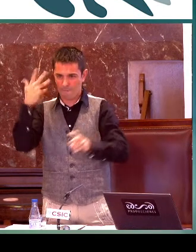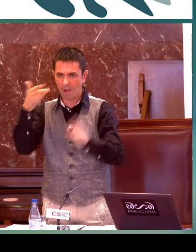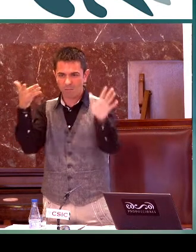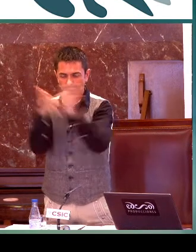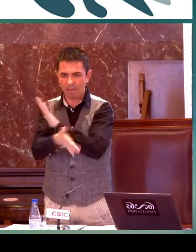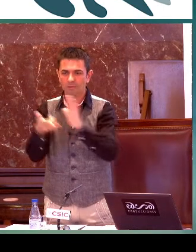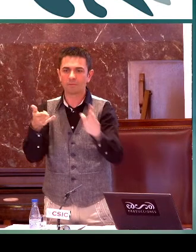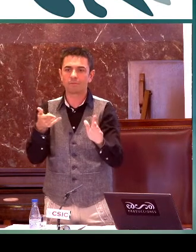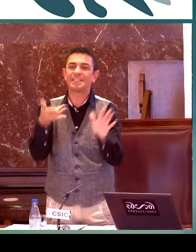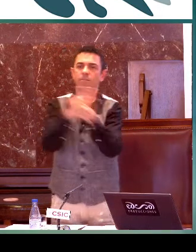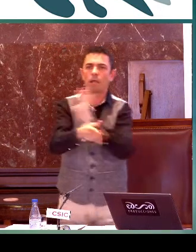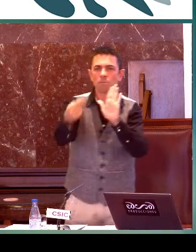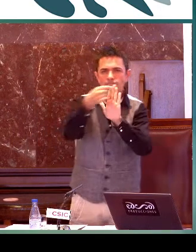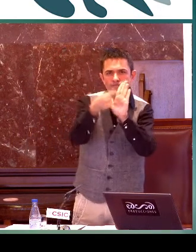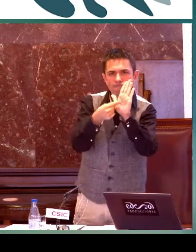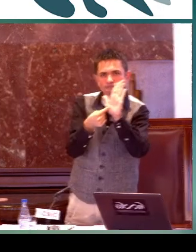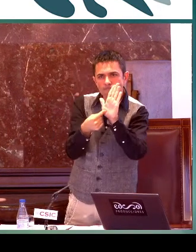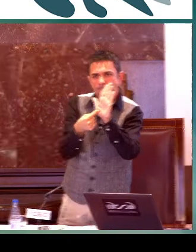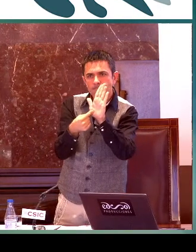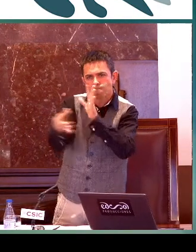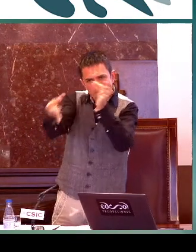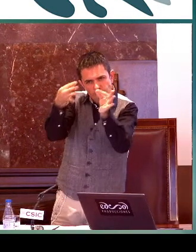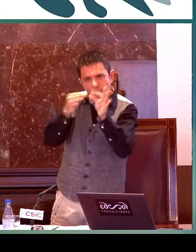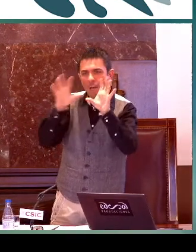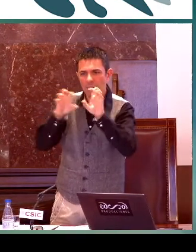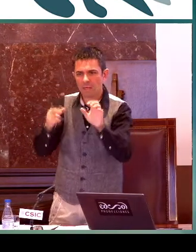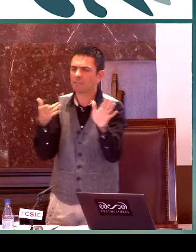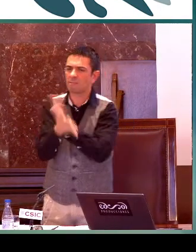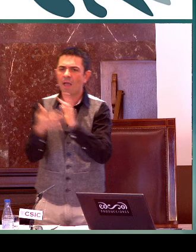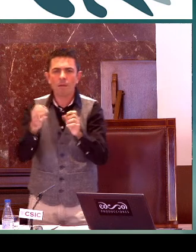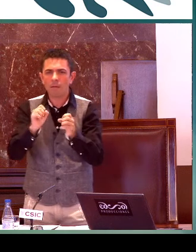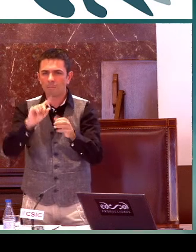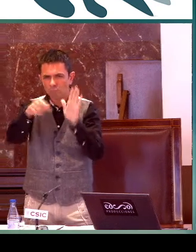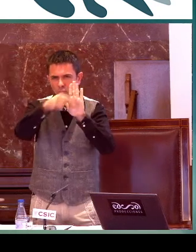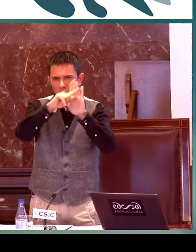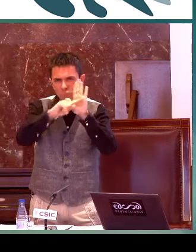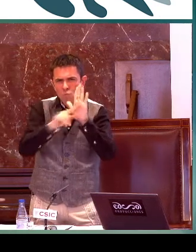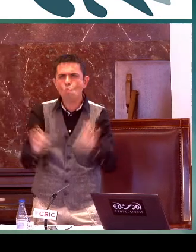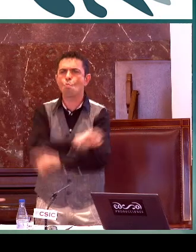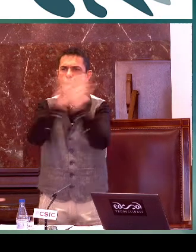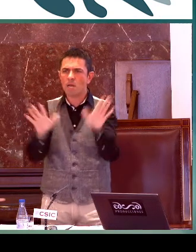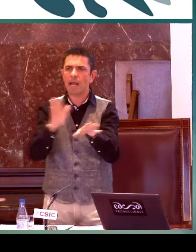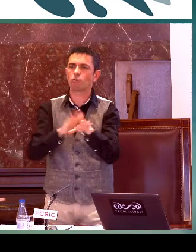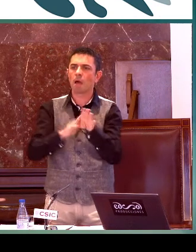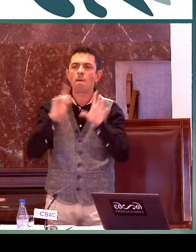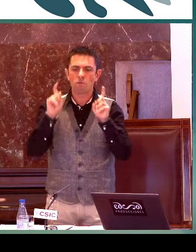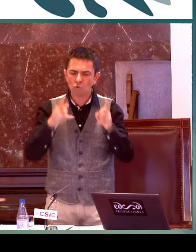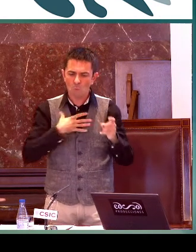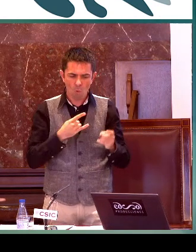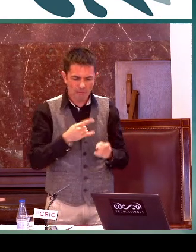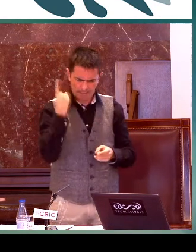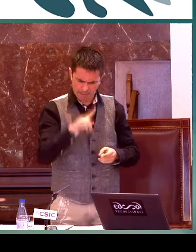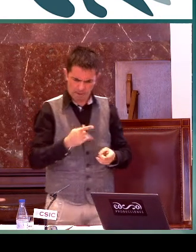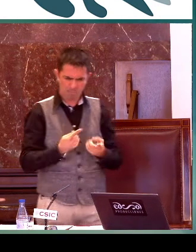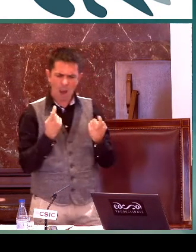Otro tema nuevo que ya Paco ha explicado son los estándares de aprendizaje. Significa que tenemos que